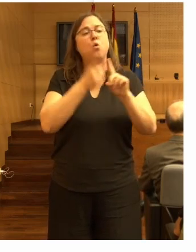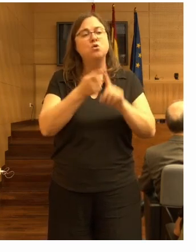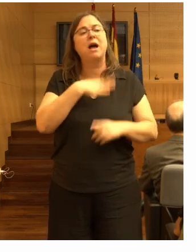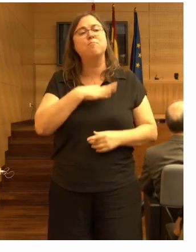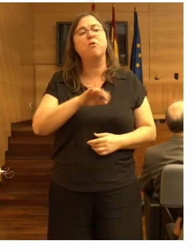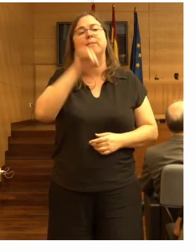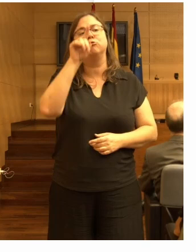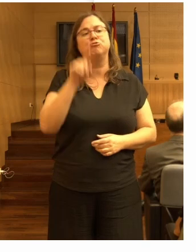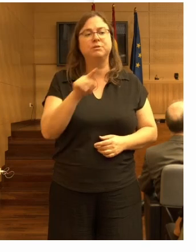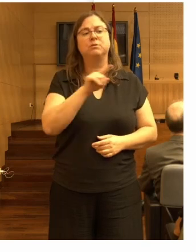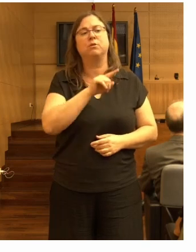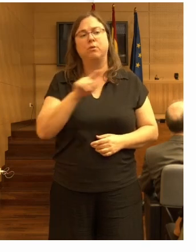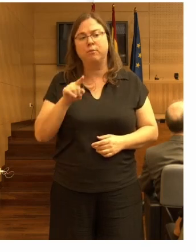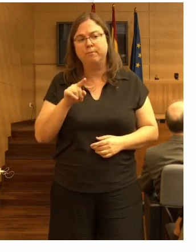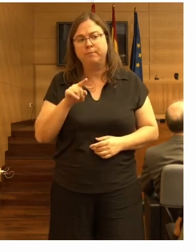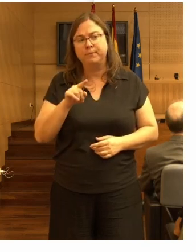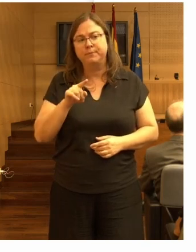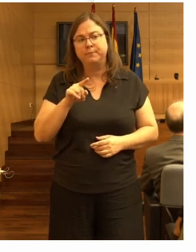esto